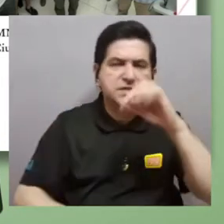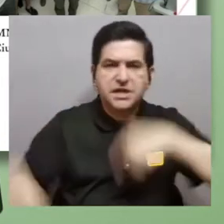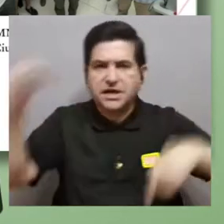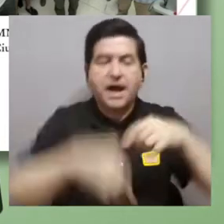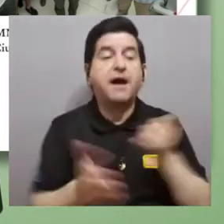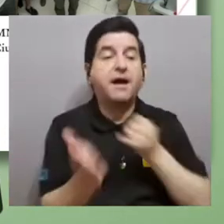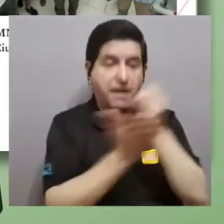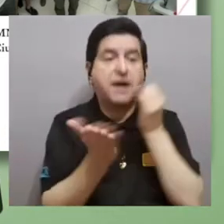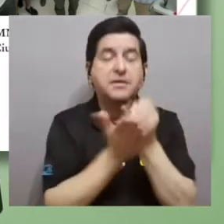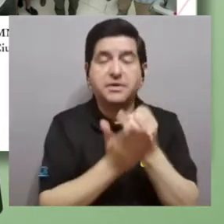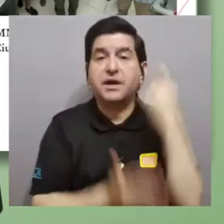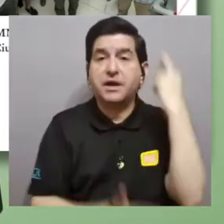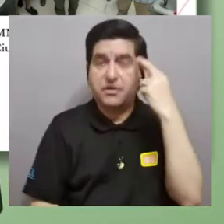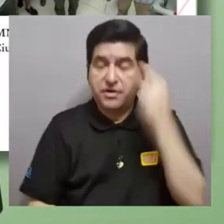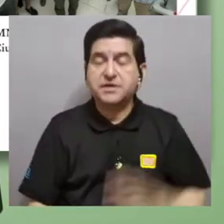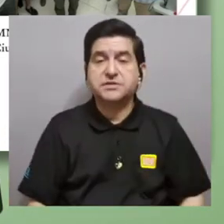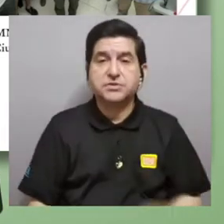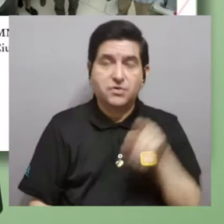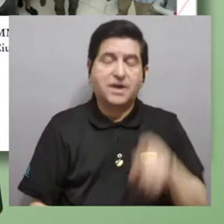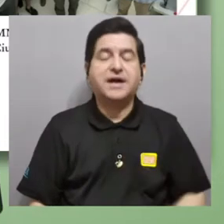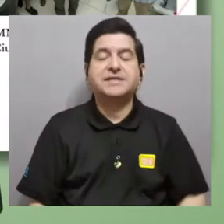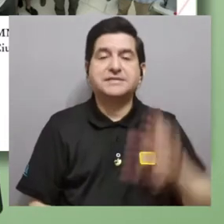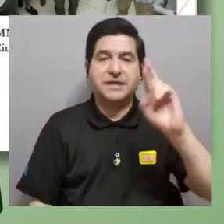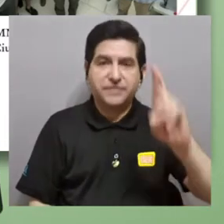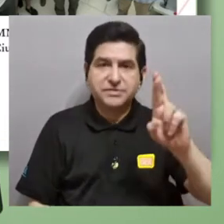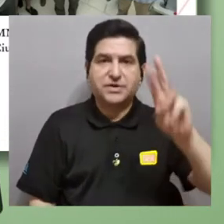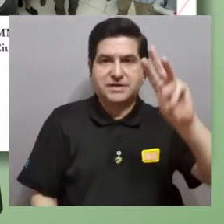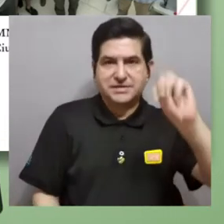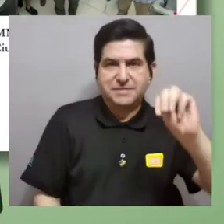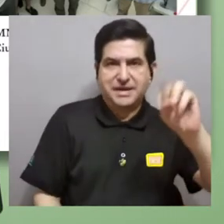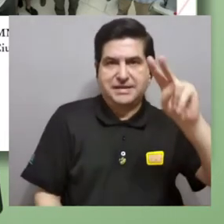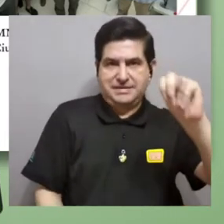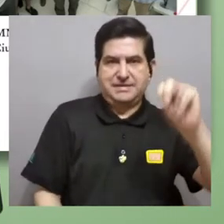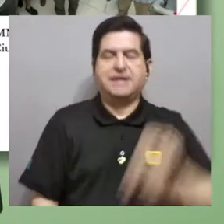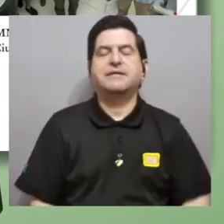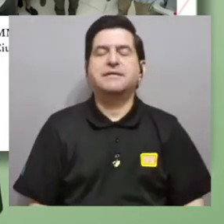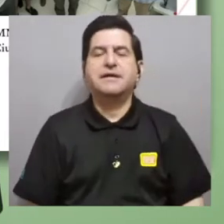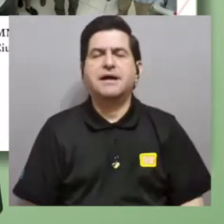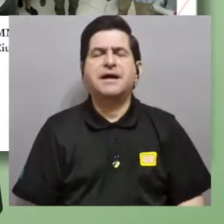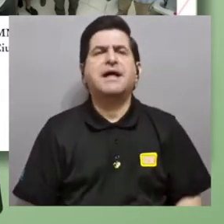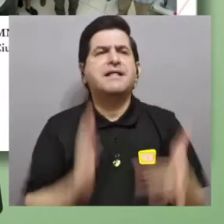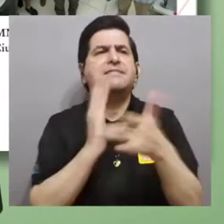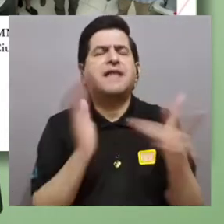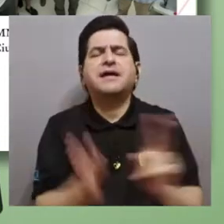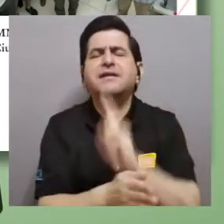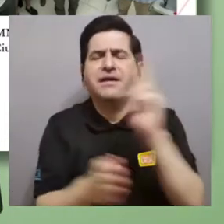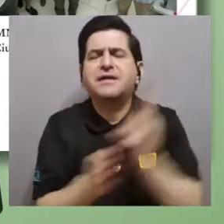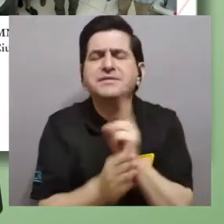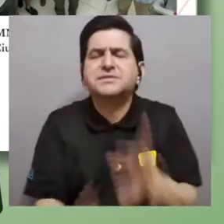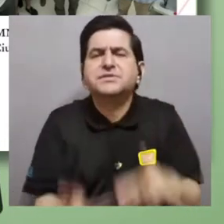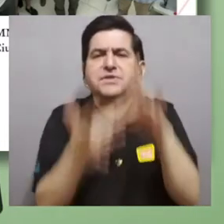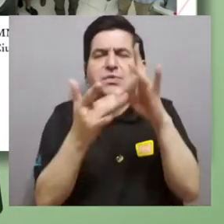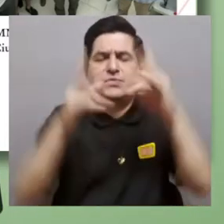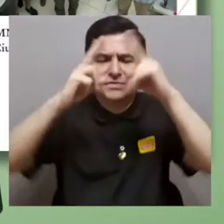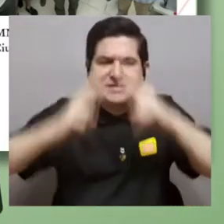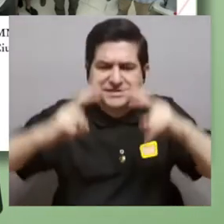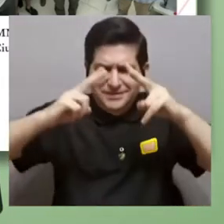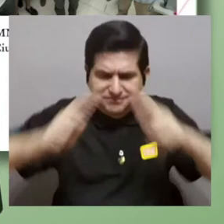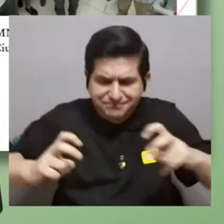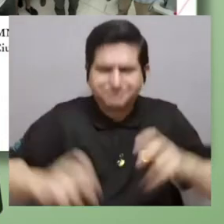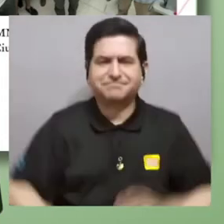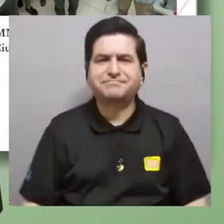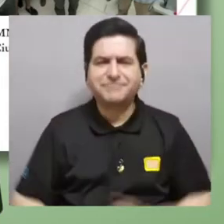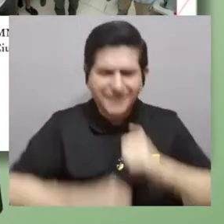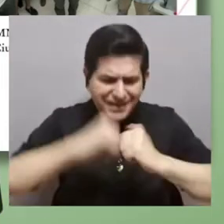otorgado a investigaciones debido a la resonancia magnética nuclear. Es una técnica que se utiliza particularmente